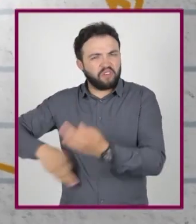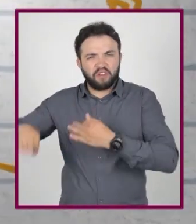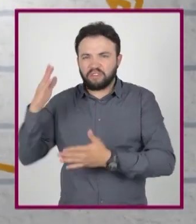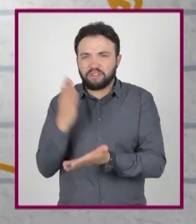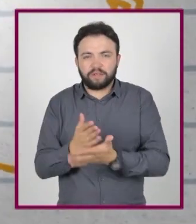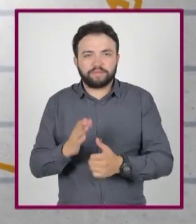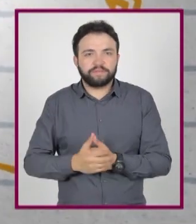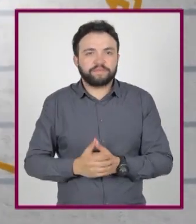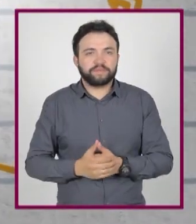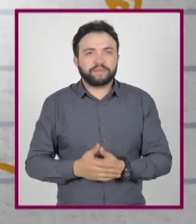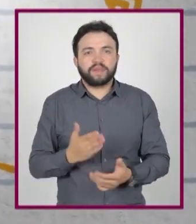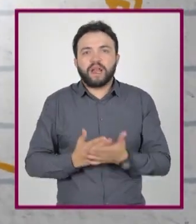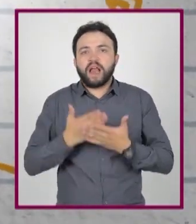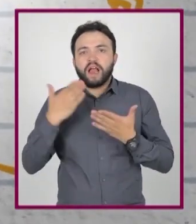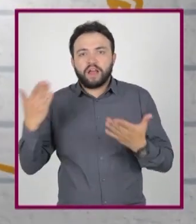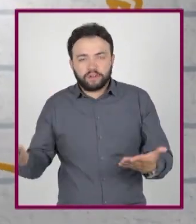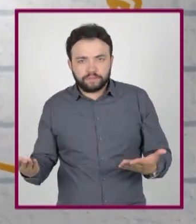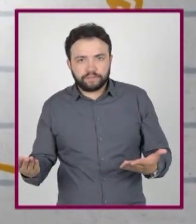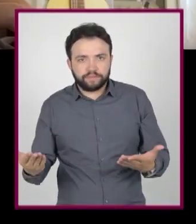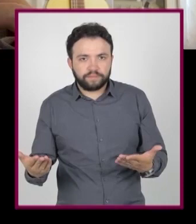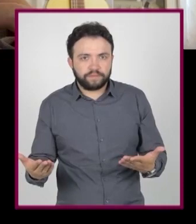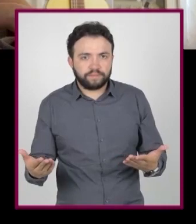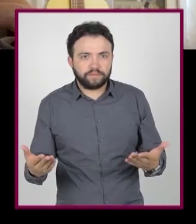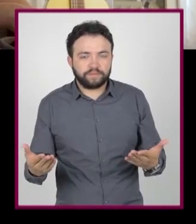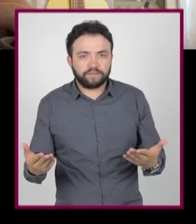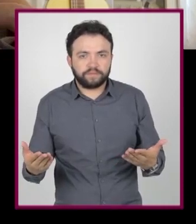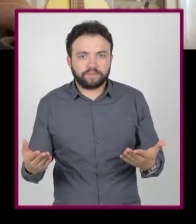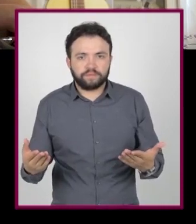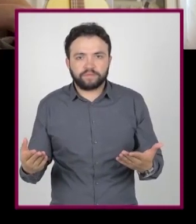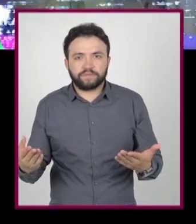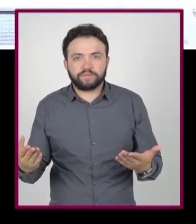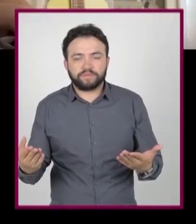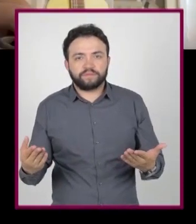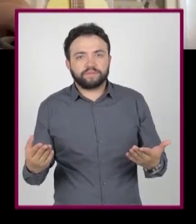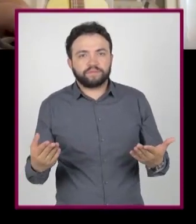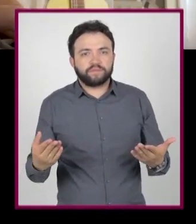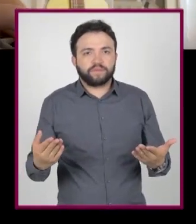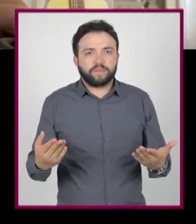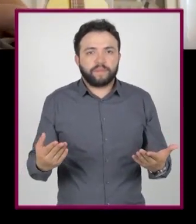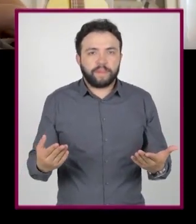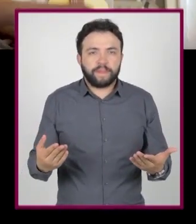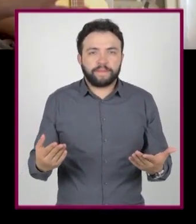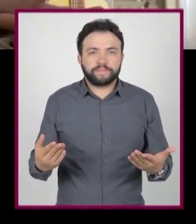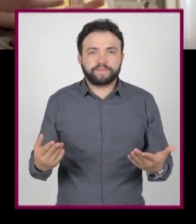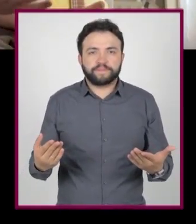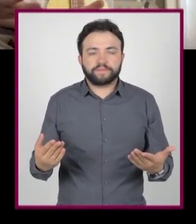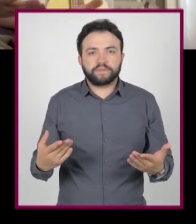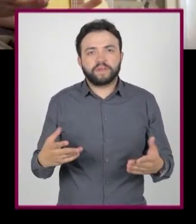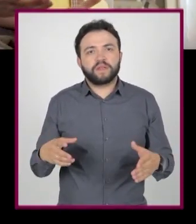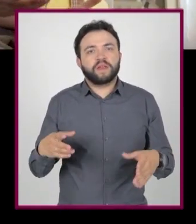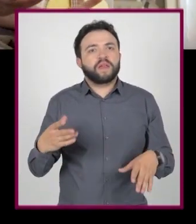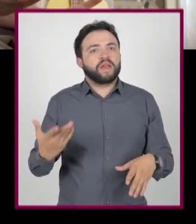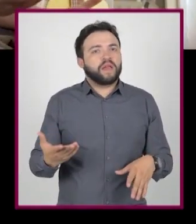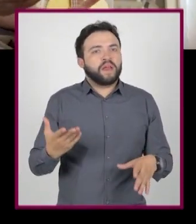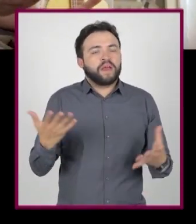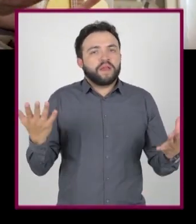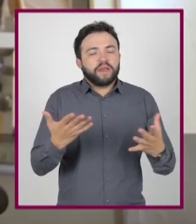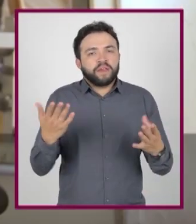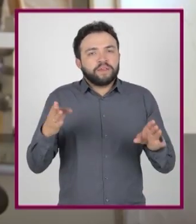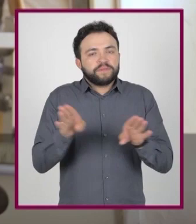Ahora vamos a reforzar una clase. Estudiar con música clásica. No, no, no tan clásica.